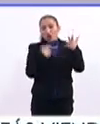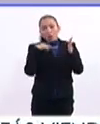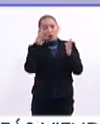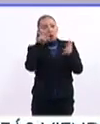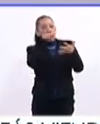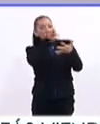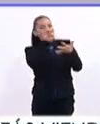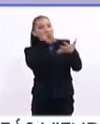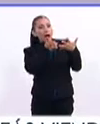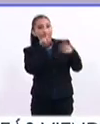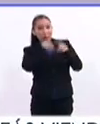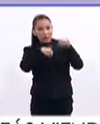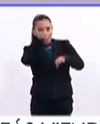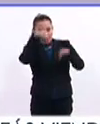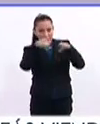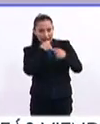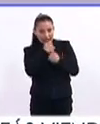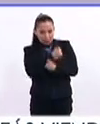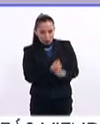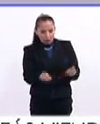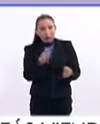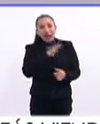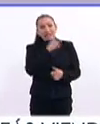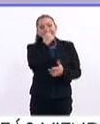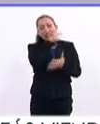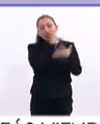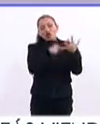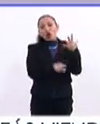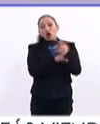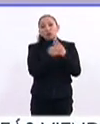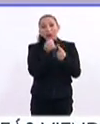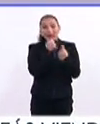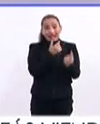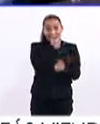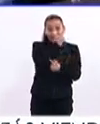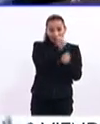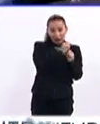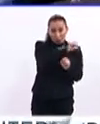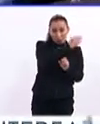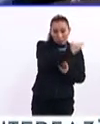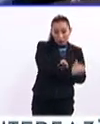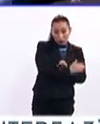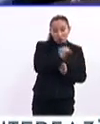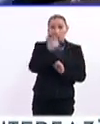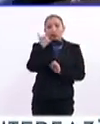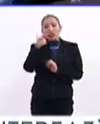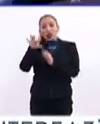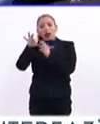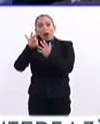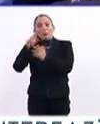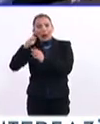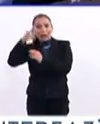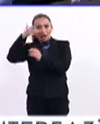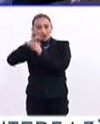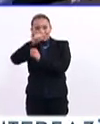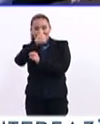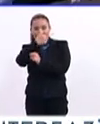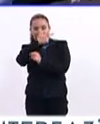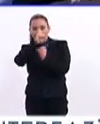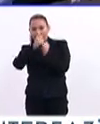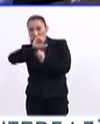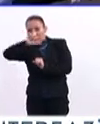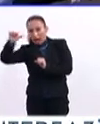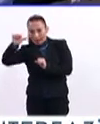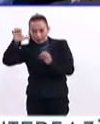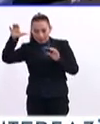pero depende mucho la edad del niño. Digamos que hay cinco señales para menores de siete años y cinco señales para mayores de siete años. Eso